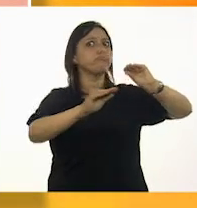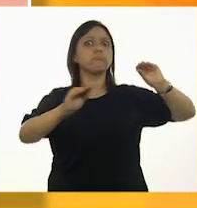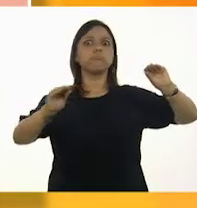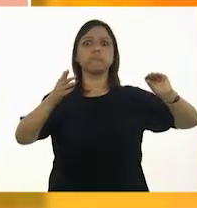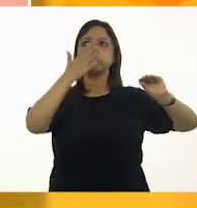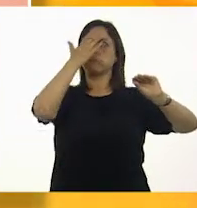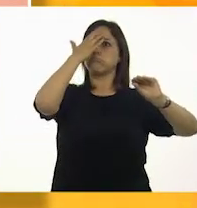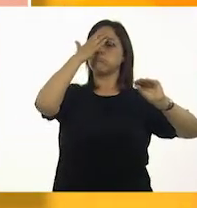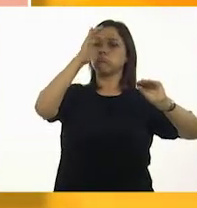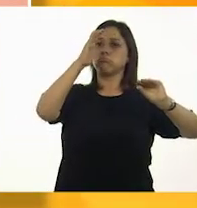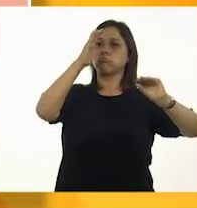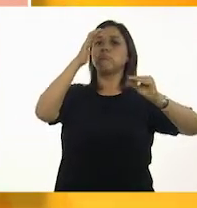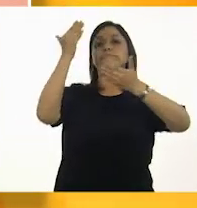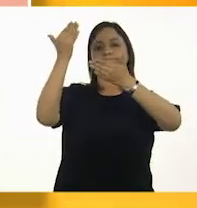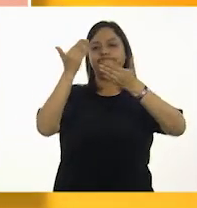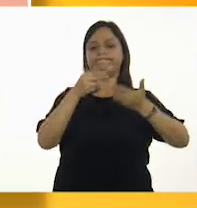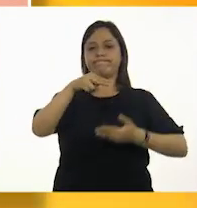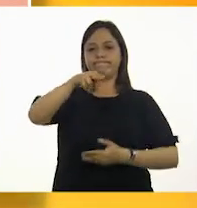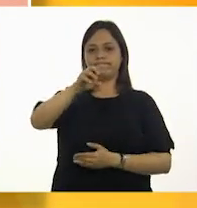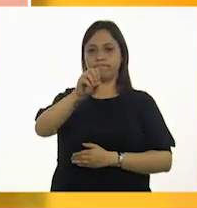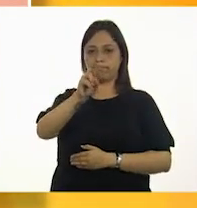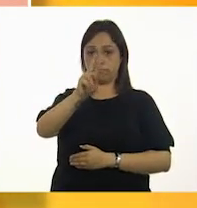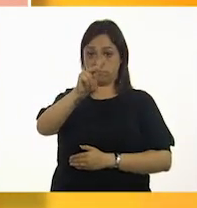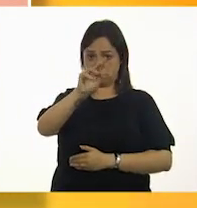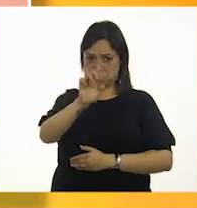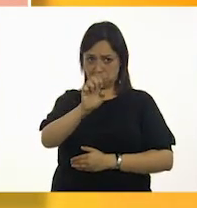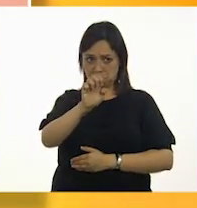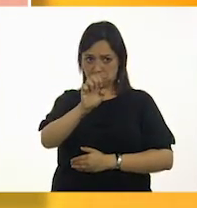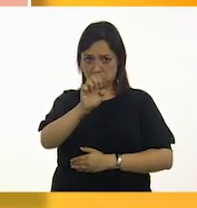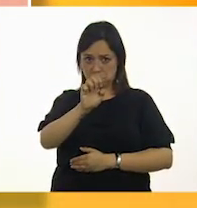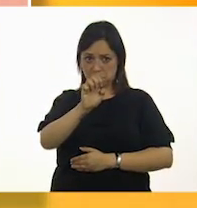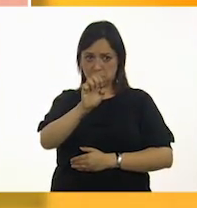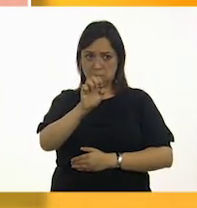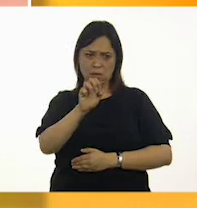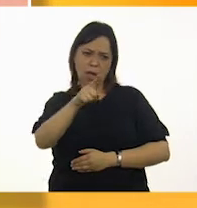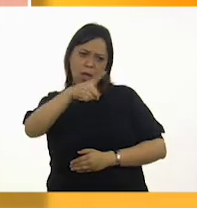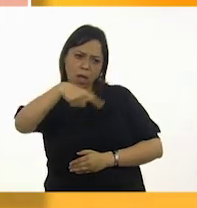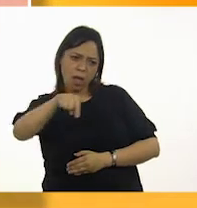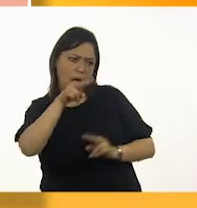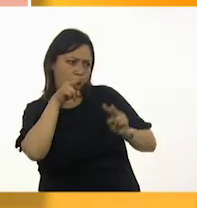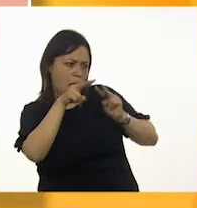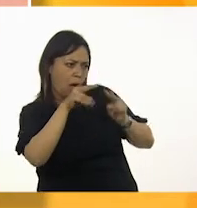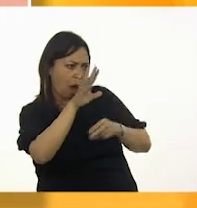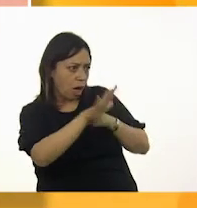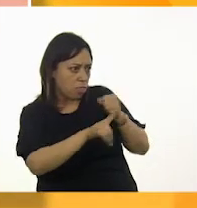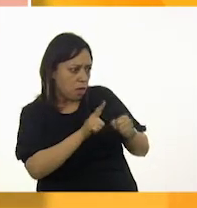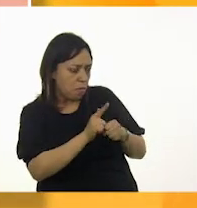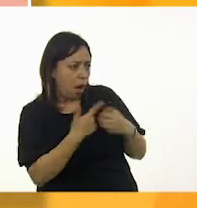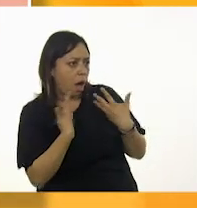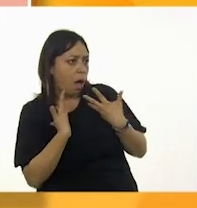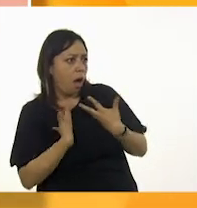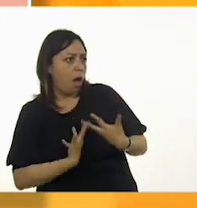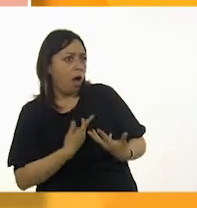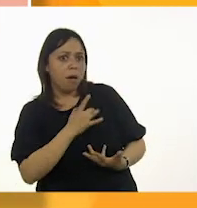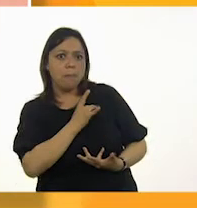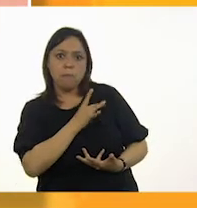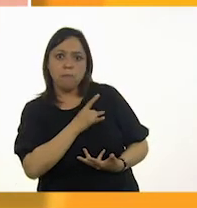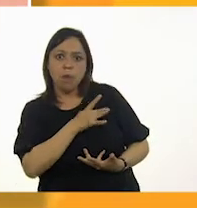Hugo llegó al norte, donde nunca habían visto un animal tan raro y aterrador como el cocodrilo.